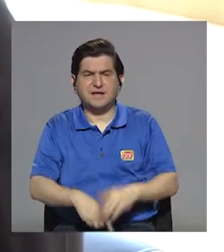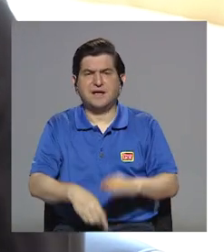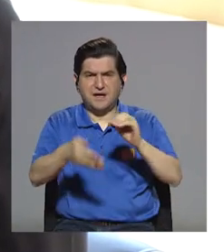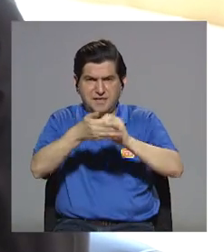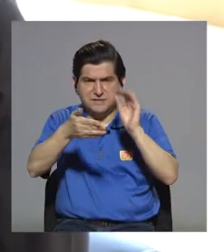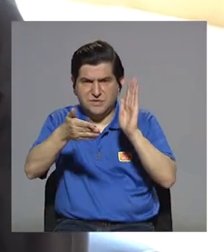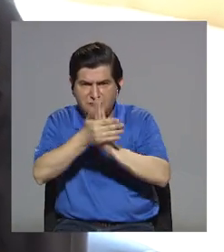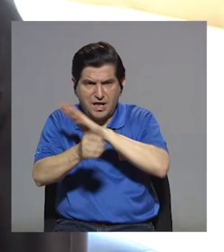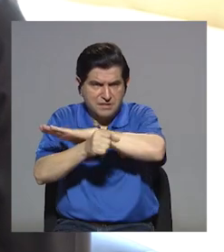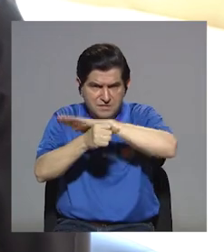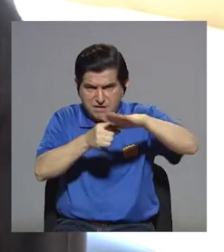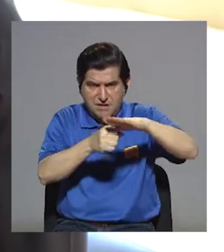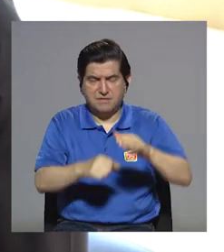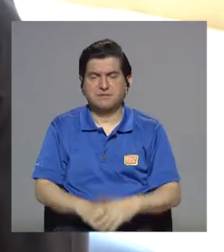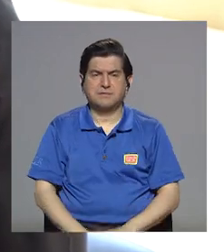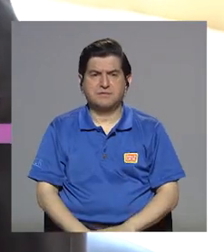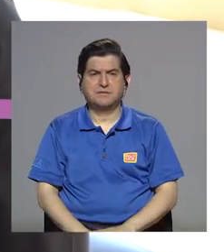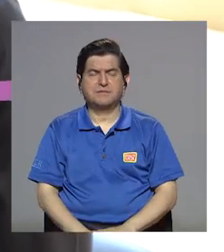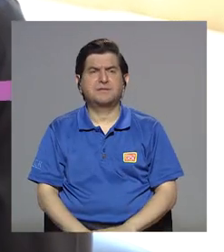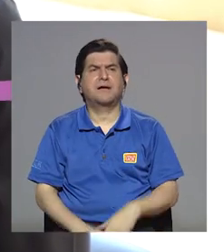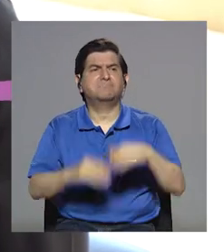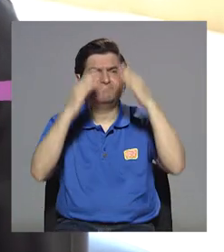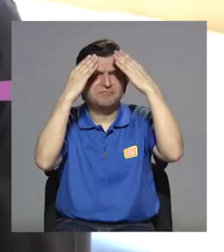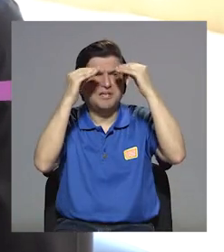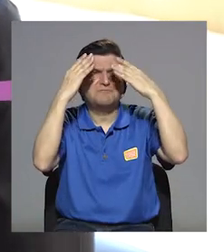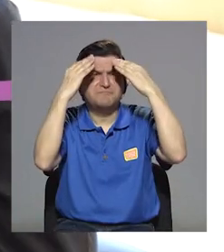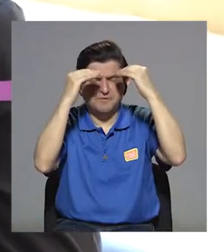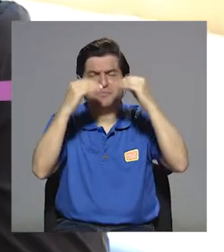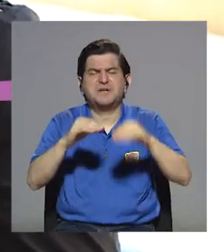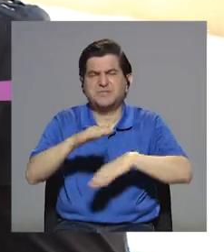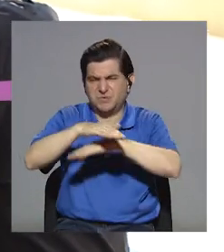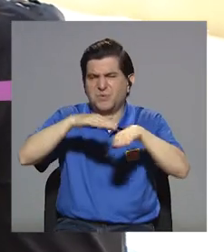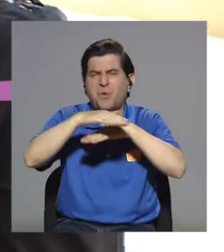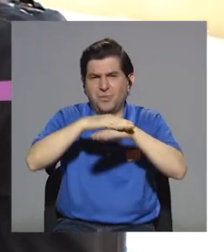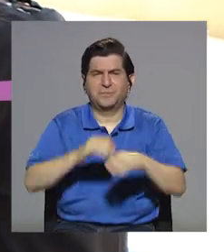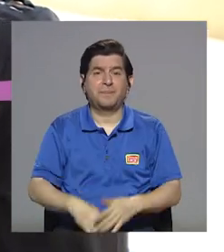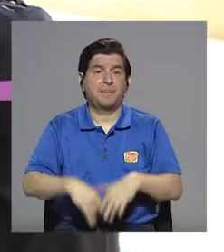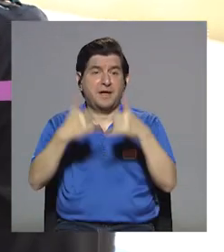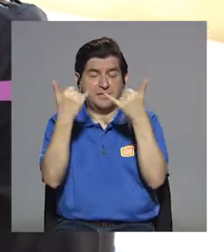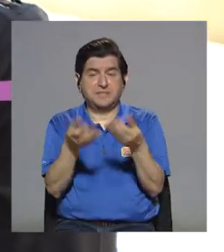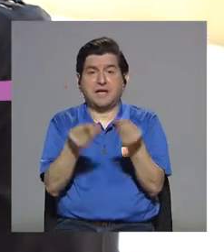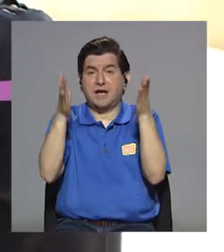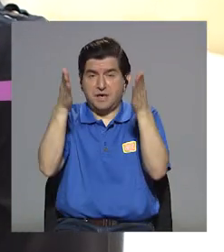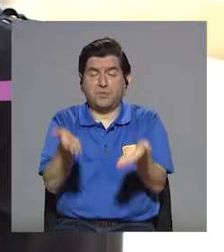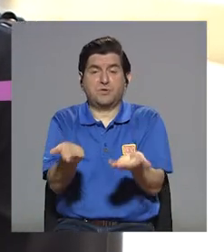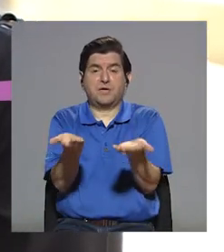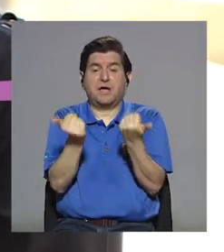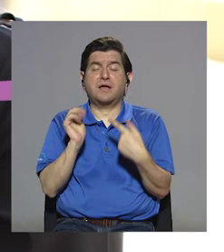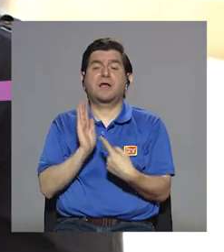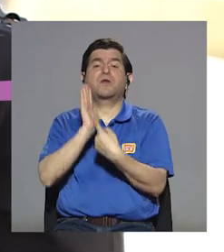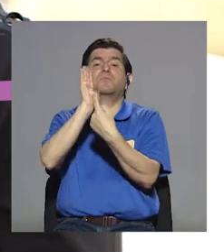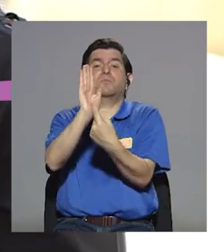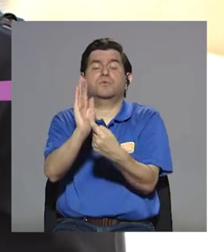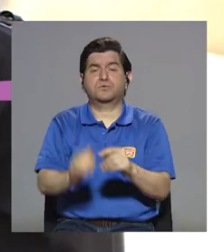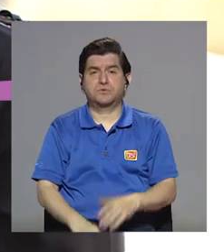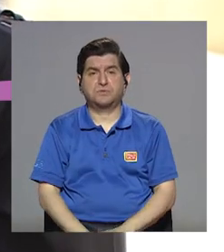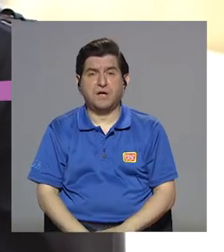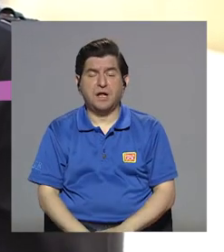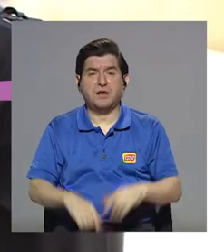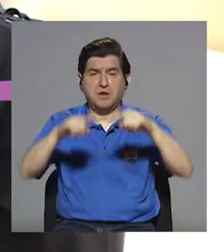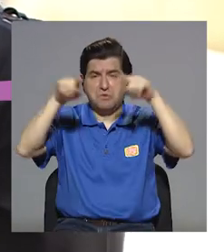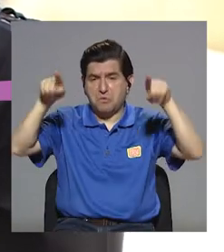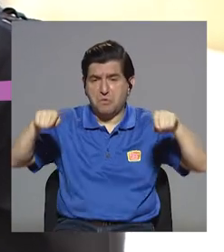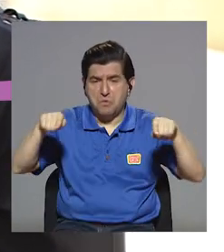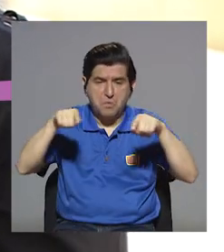demos la etiqueta nutricional, por lo menos lo que es la información básica, ya como el productor quiere mostrarlo, ya sea con el